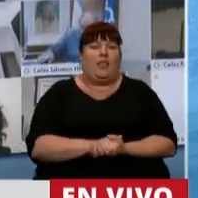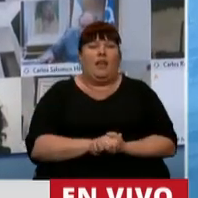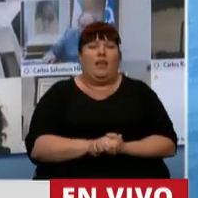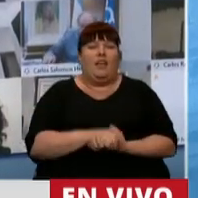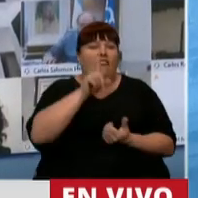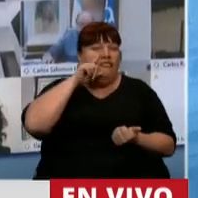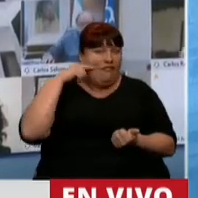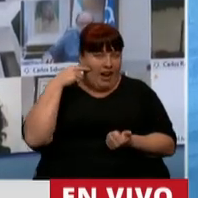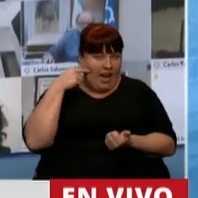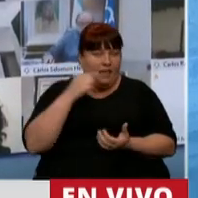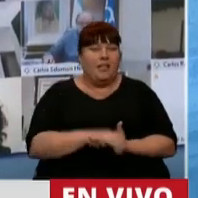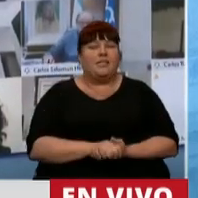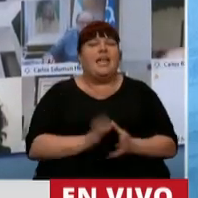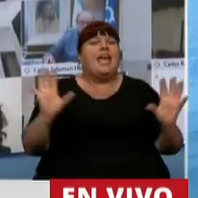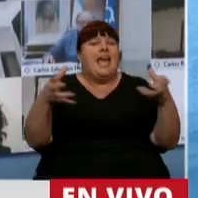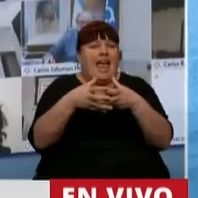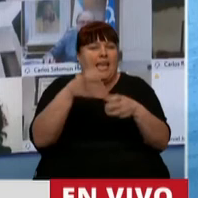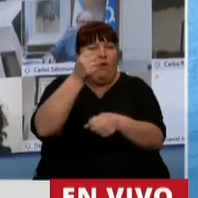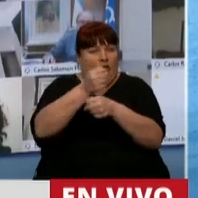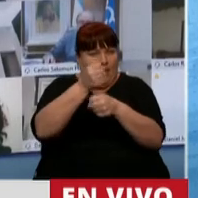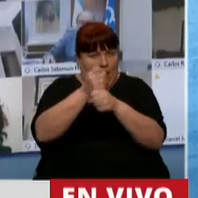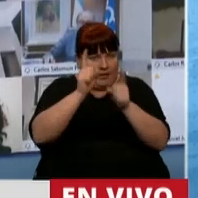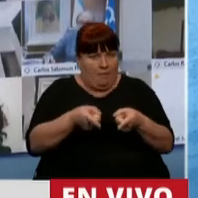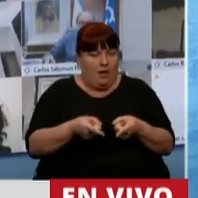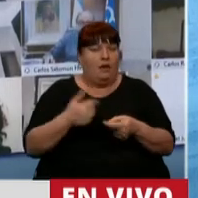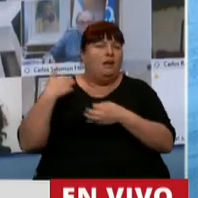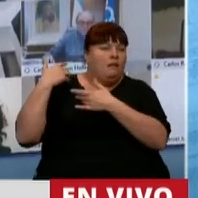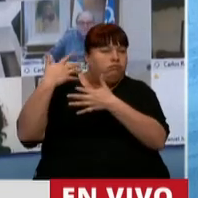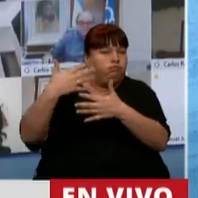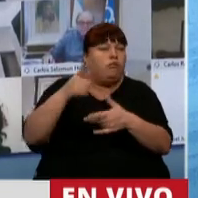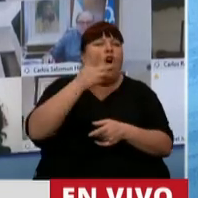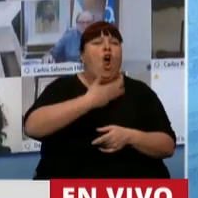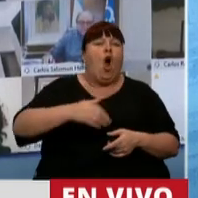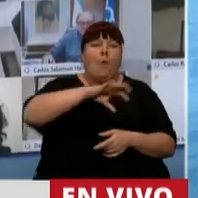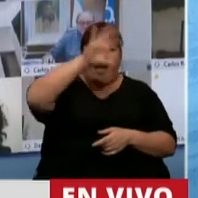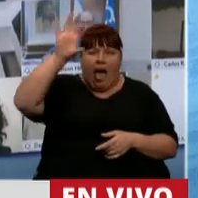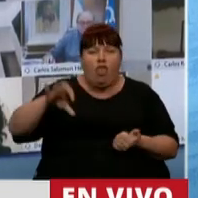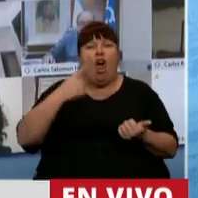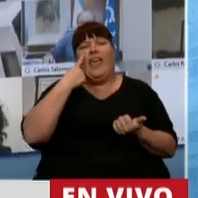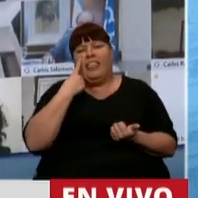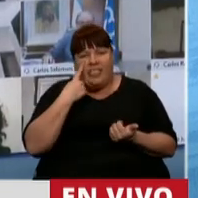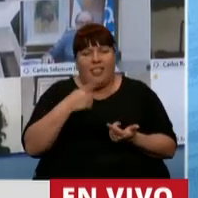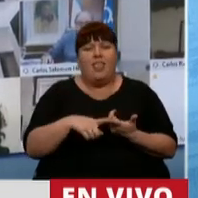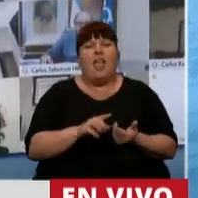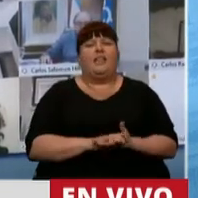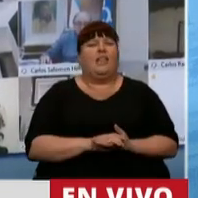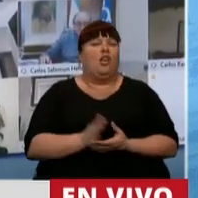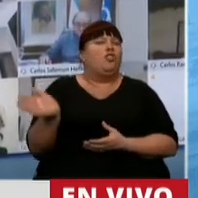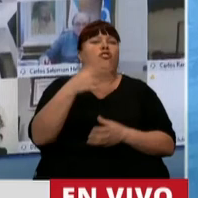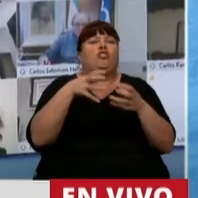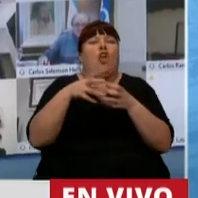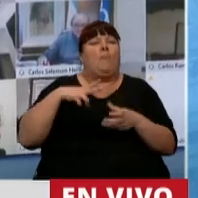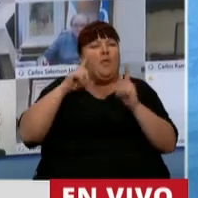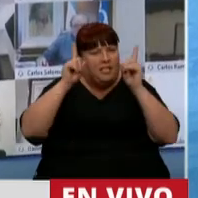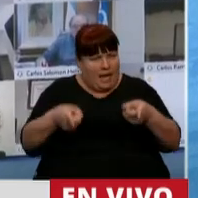Alberto Fernández su equipo de trabajo y lo vienen haciendo los gobernadores los intendentes y todo el sector